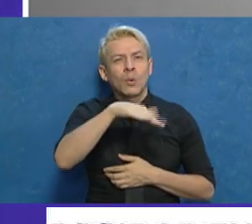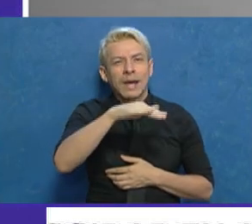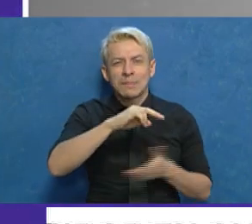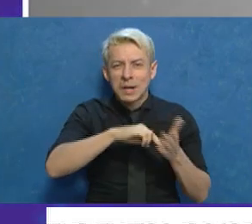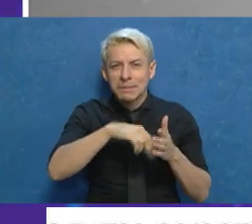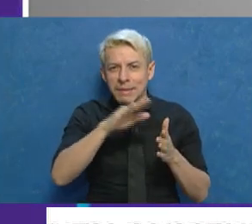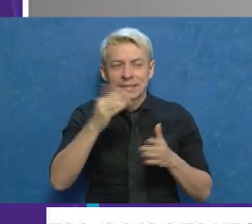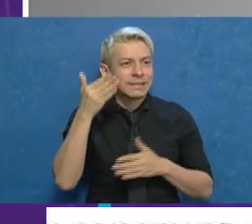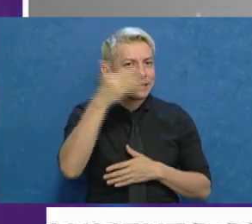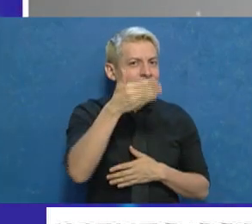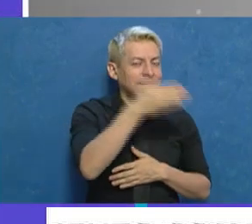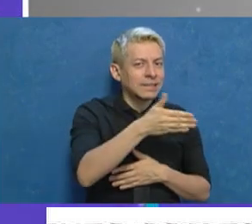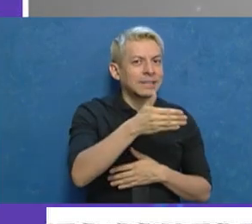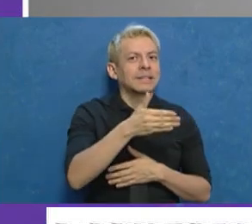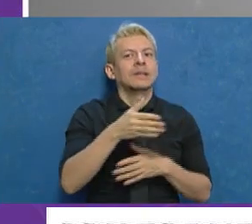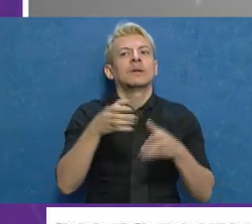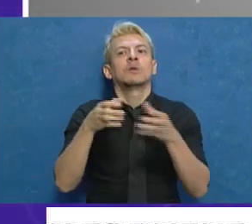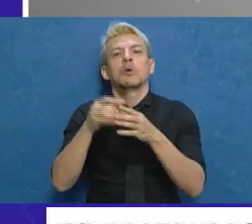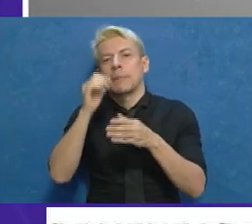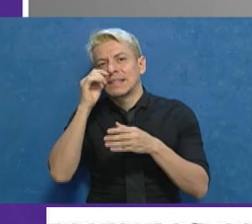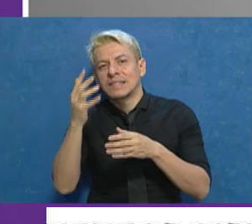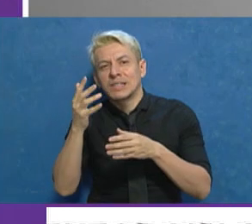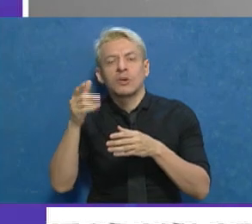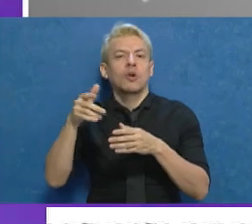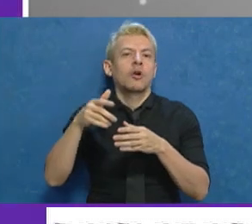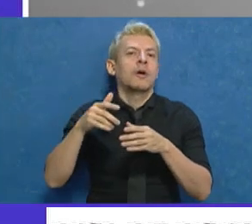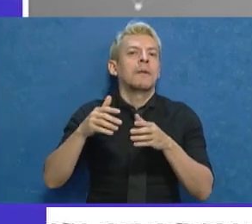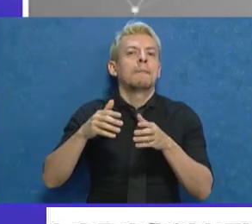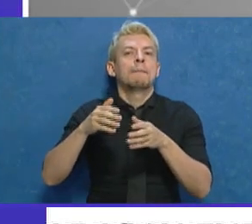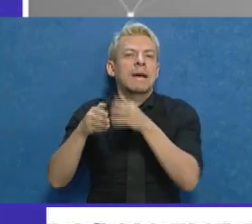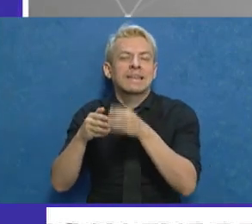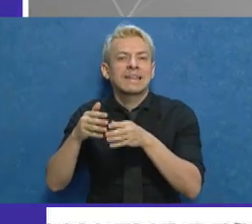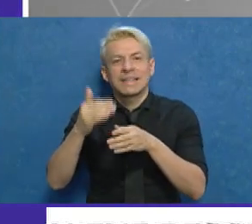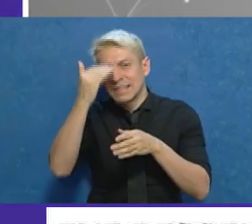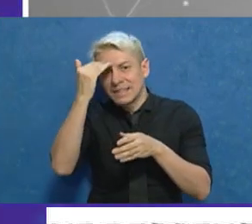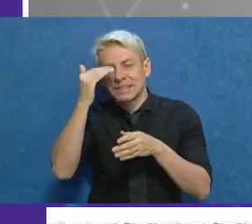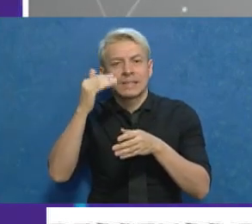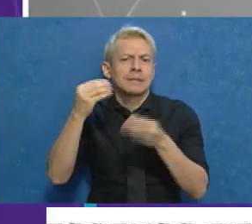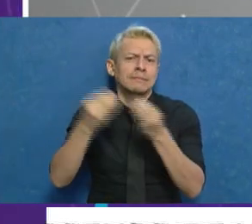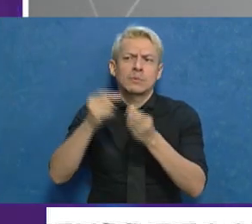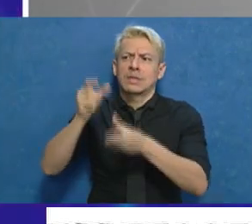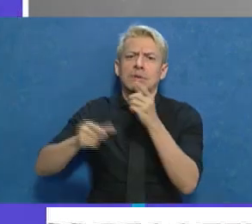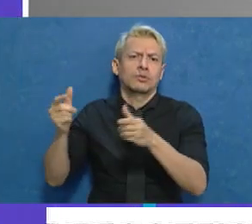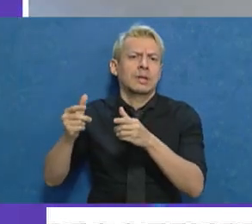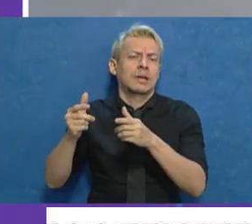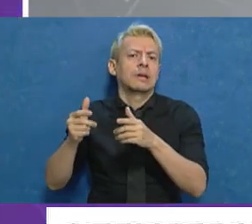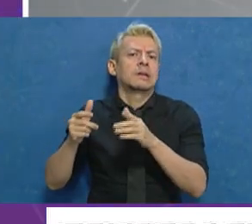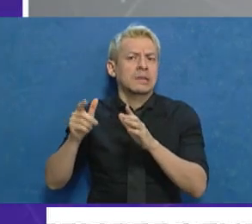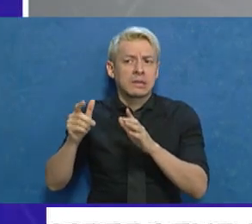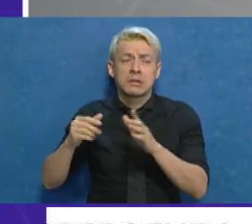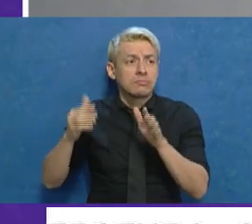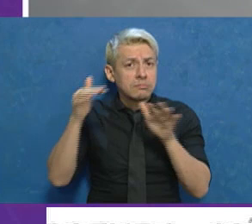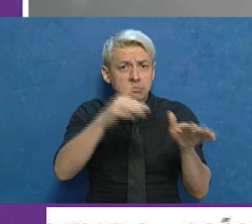25 cuadrillas, con 15 máquinas y con más de 300 personas que lo están haciendo inclusive hasta el